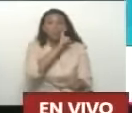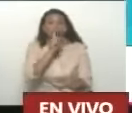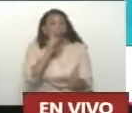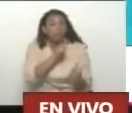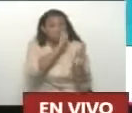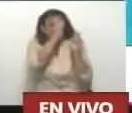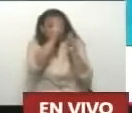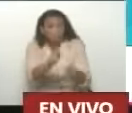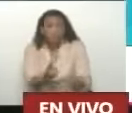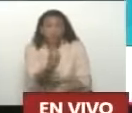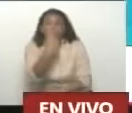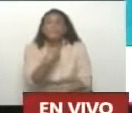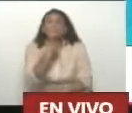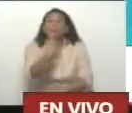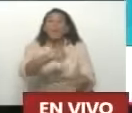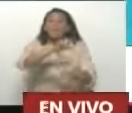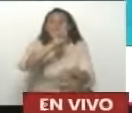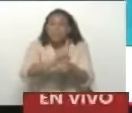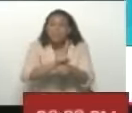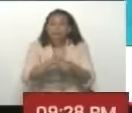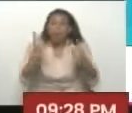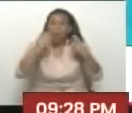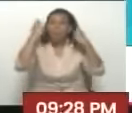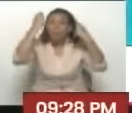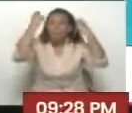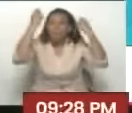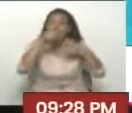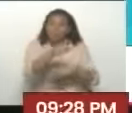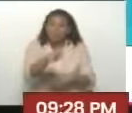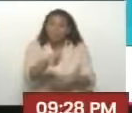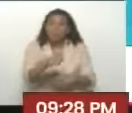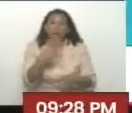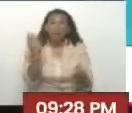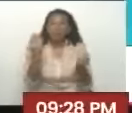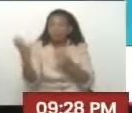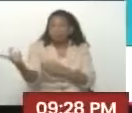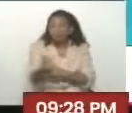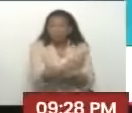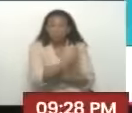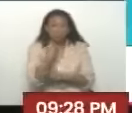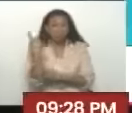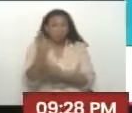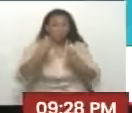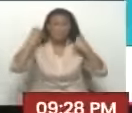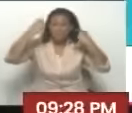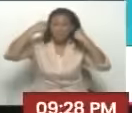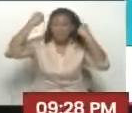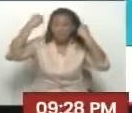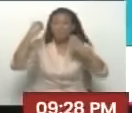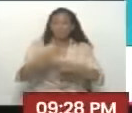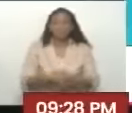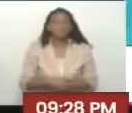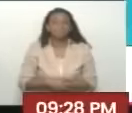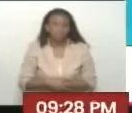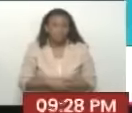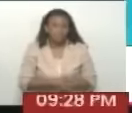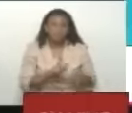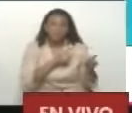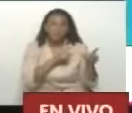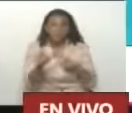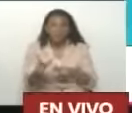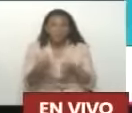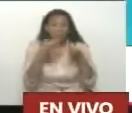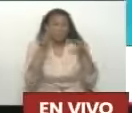uno de los voceros principales del comando de campaña para irnos a recorrer por el país, Lacaba. Ah,